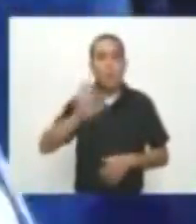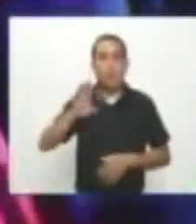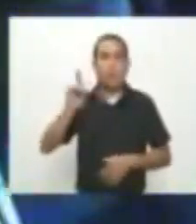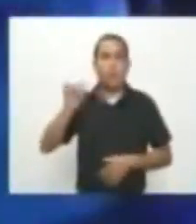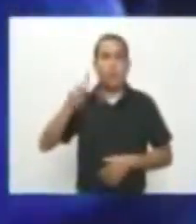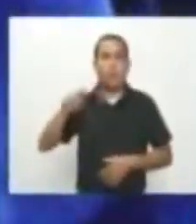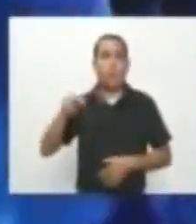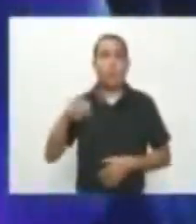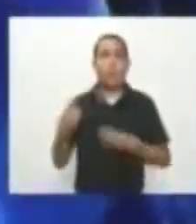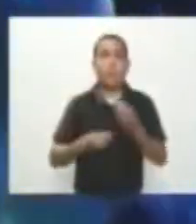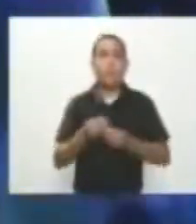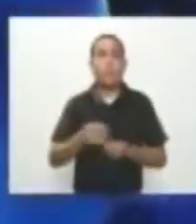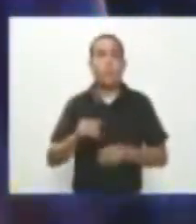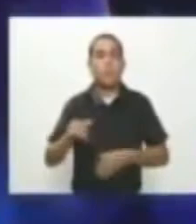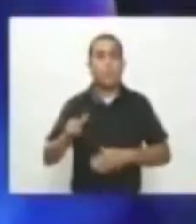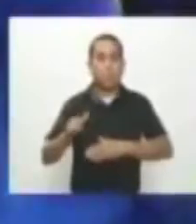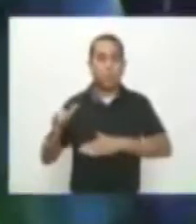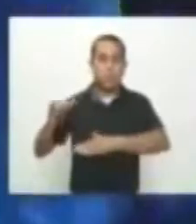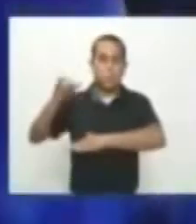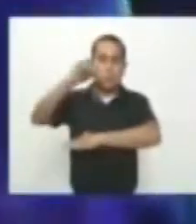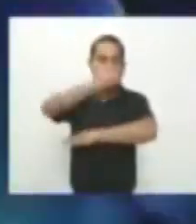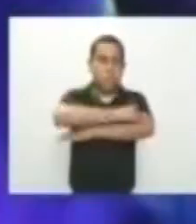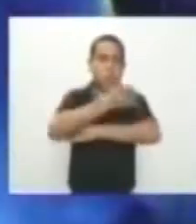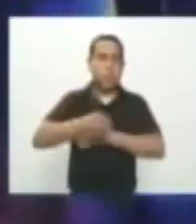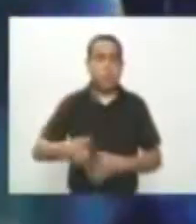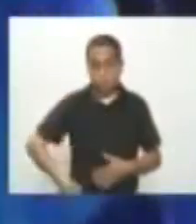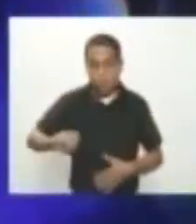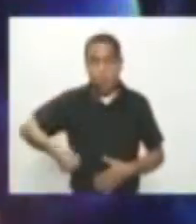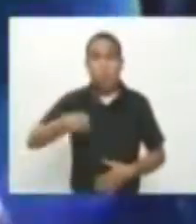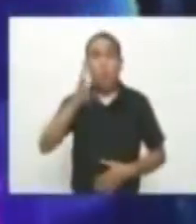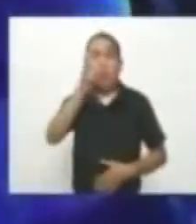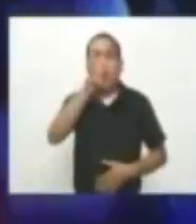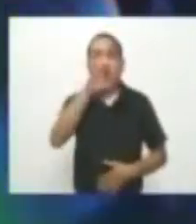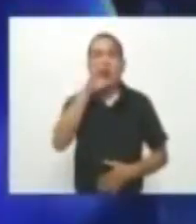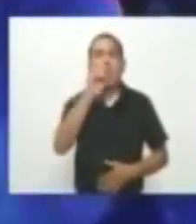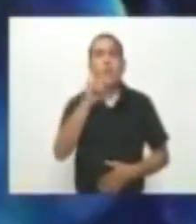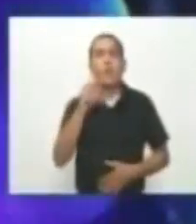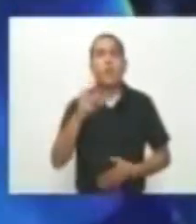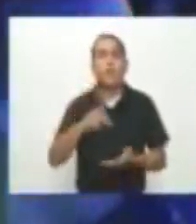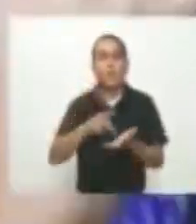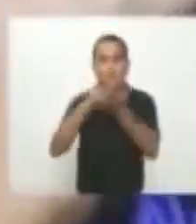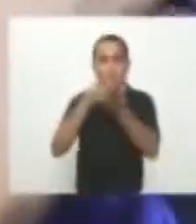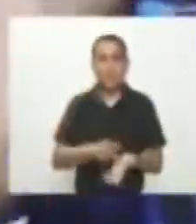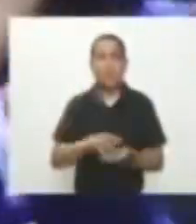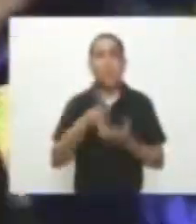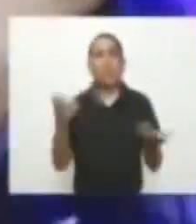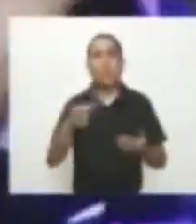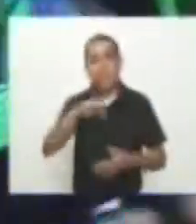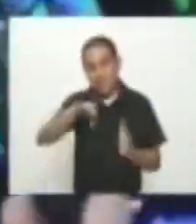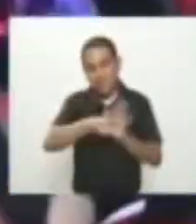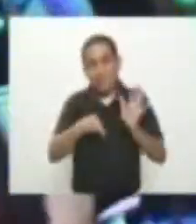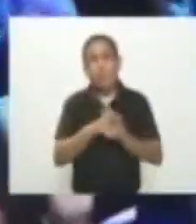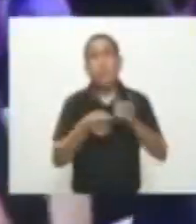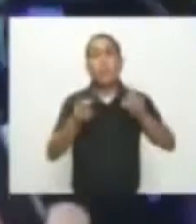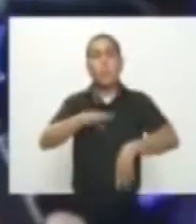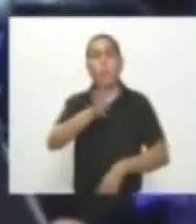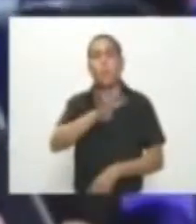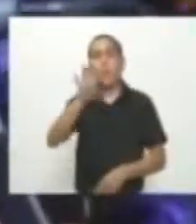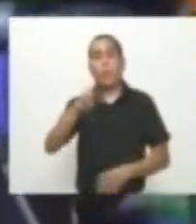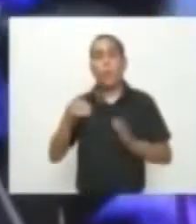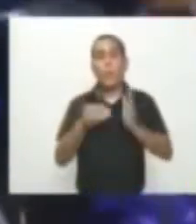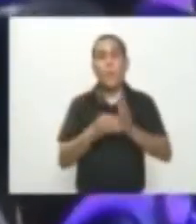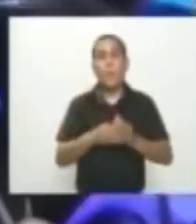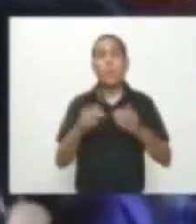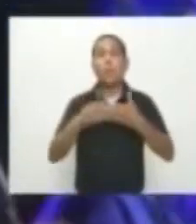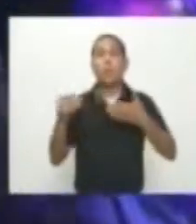según Le fue encontrado En el aeropuerto De Medellín Una maleta Con 80 kilos De cocaína En su interior Y 49 mil dólares Camuflados